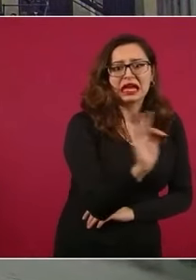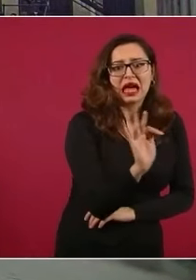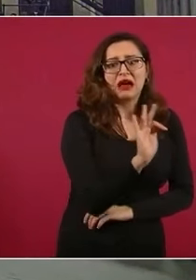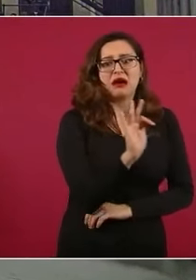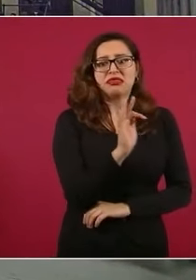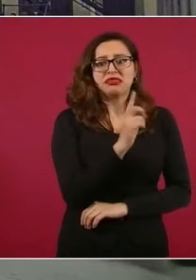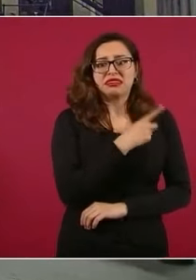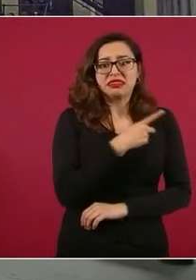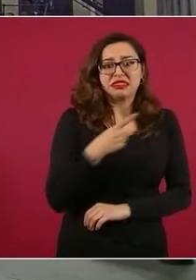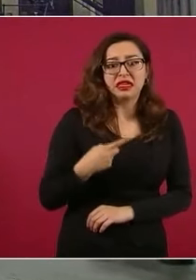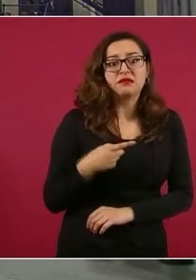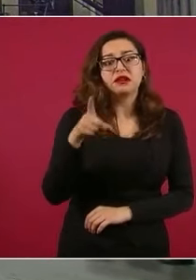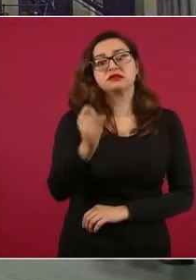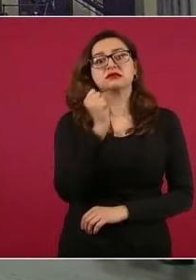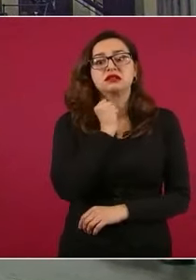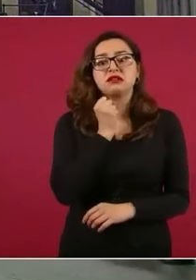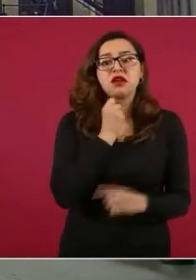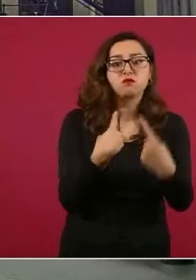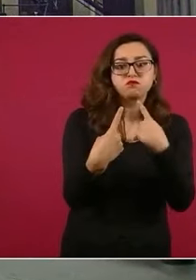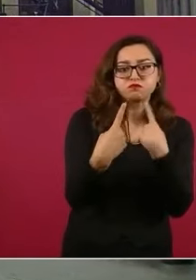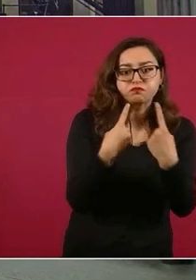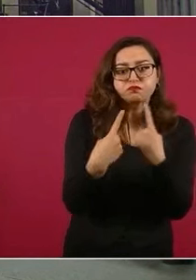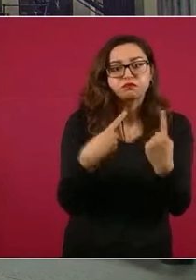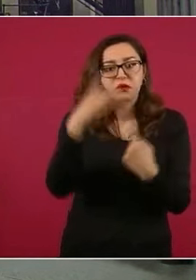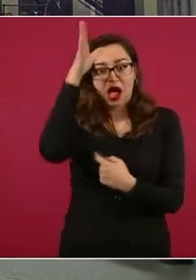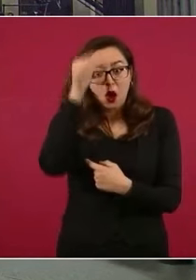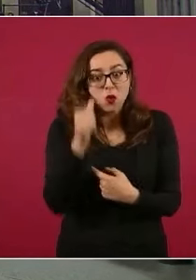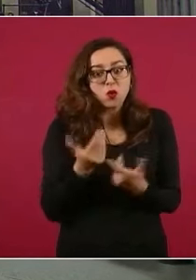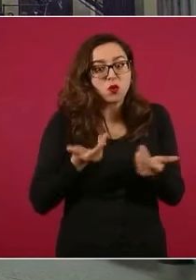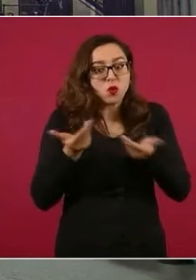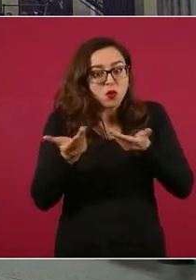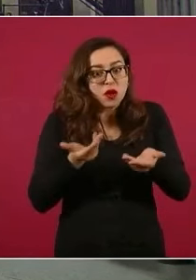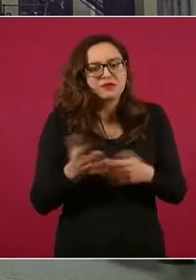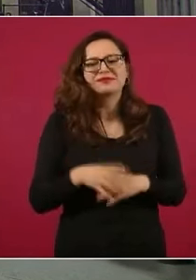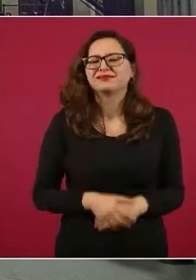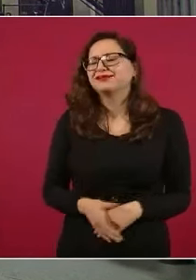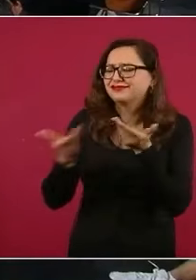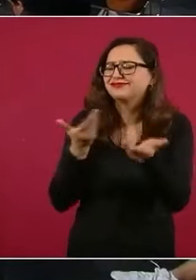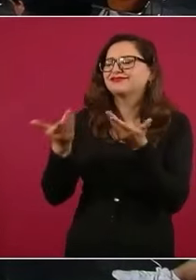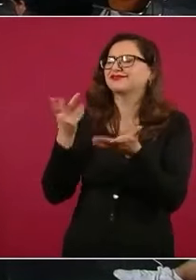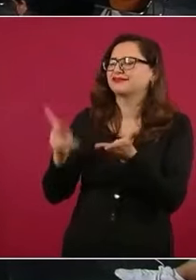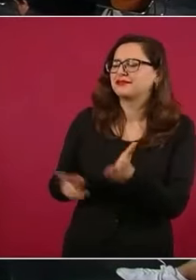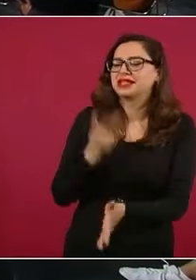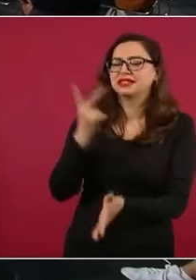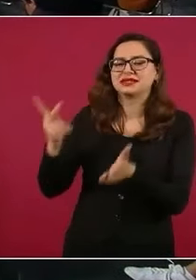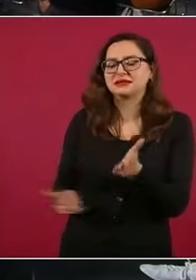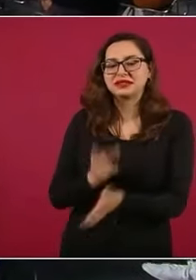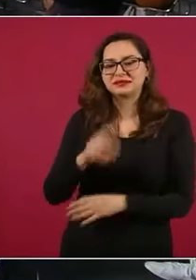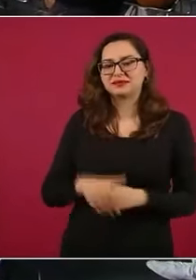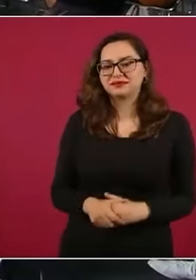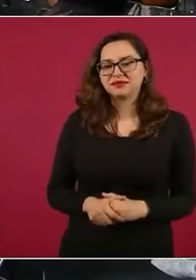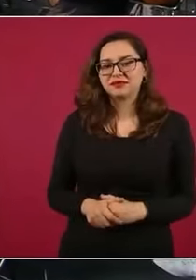consensuar en el Senado, digamos, que ya quede la Guardia Nacional? Es que se ha hecho y muchos de otros partidos